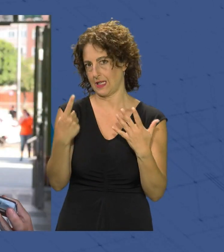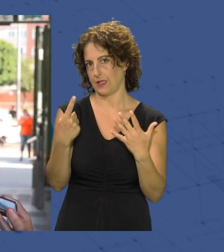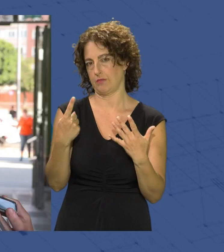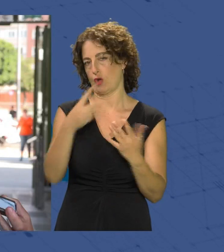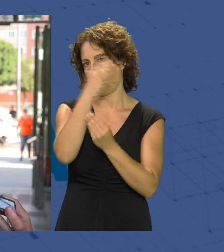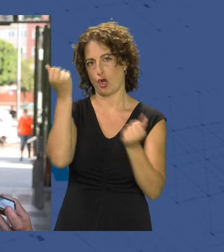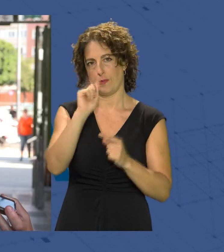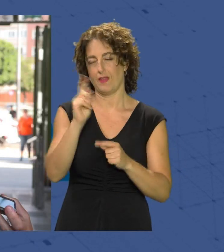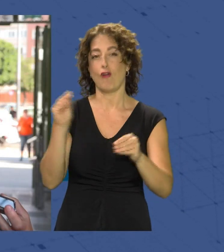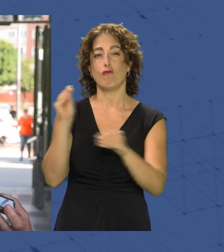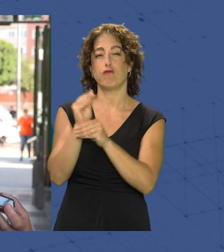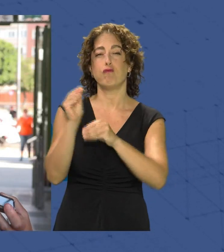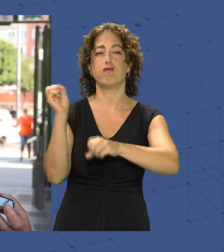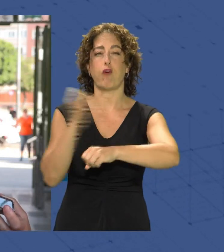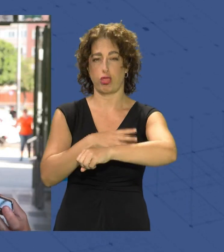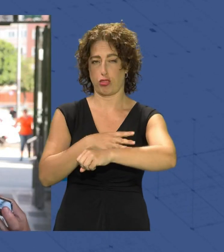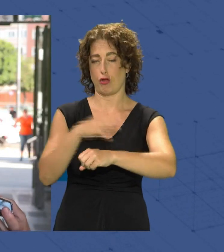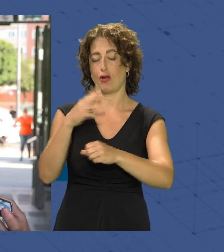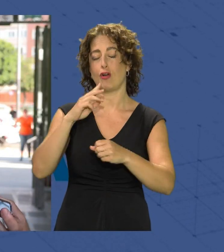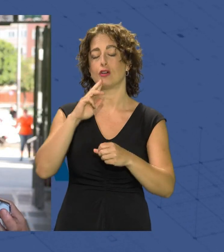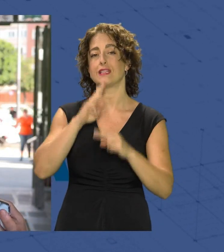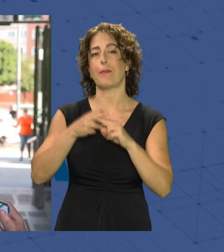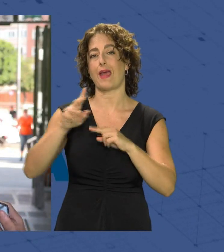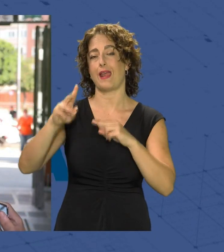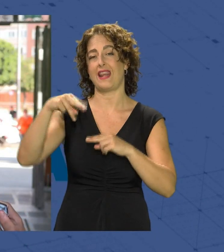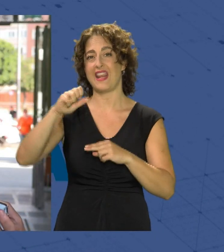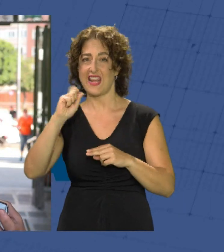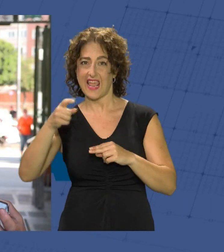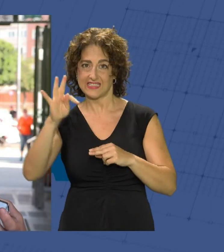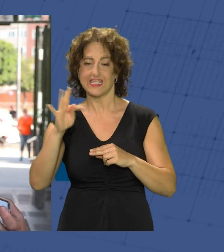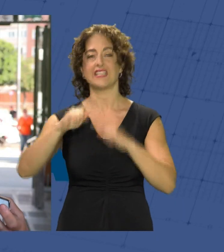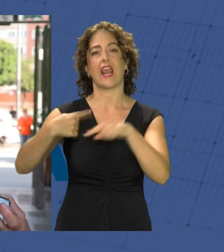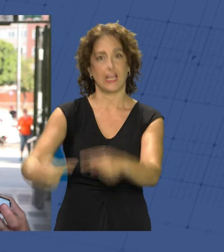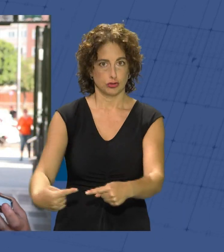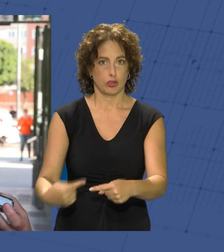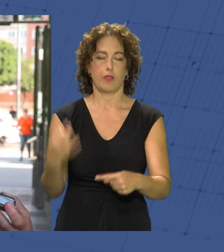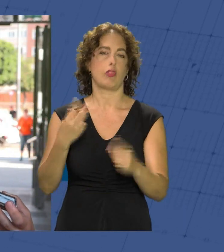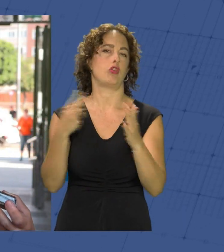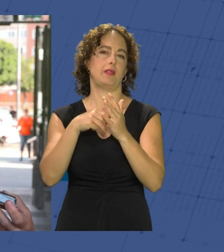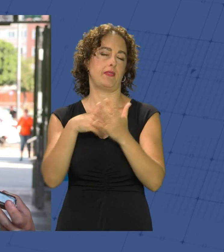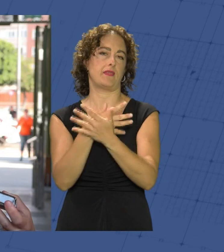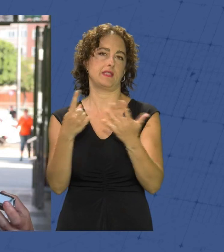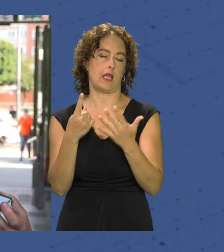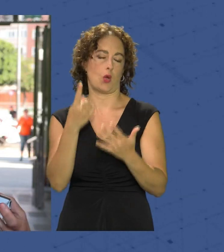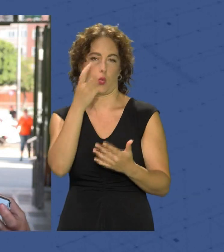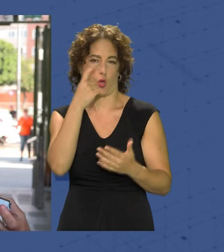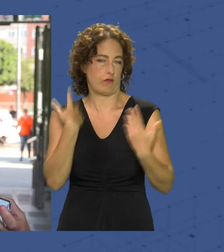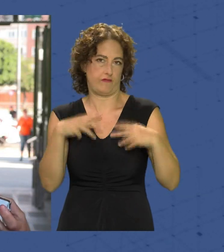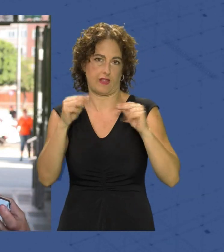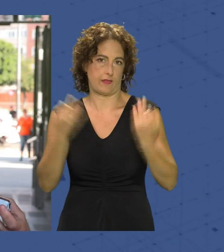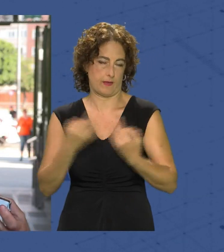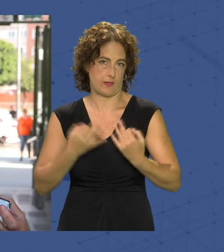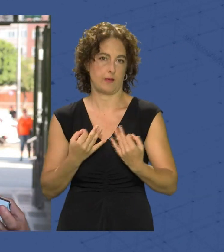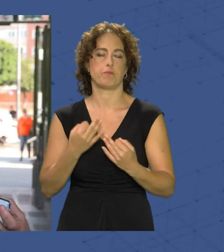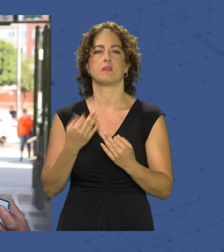olvidemos que los fondos Next Generation tienen que estar en julio del 2026 ejecutados, nos sitúa en una disposición muy buena para decir que